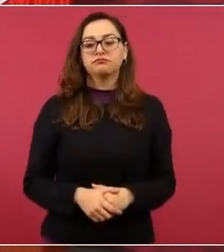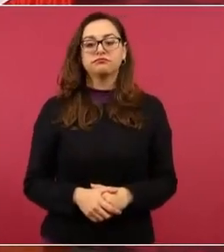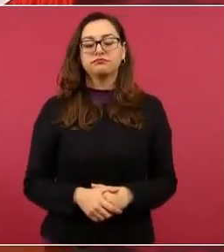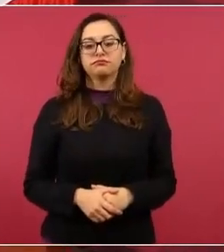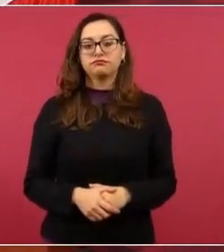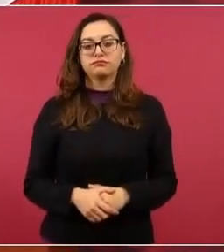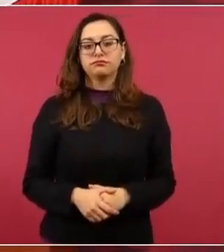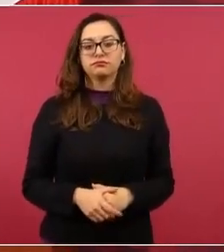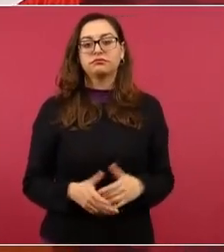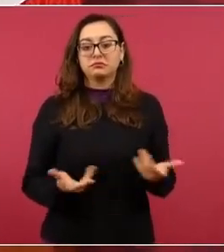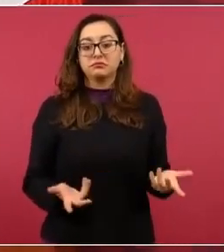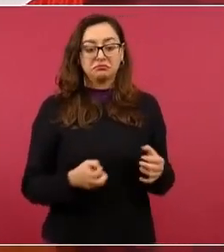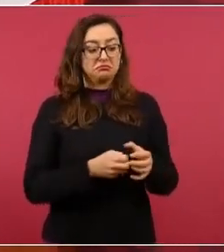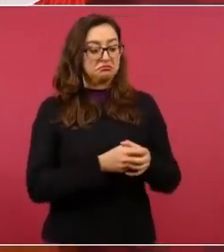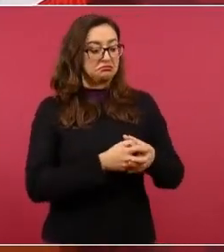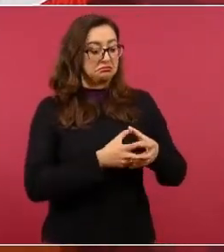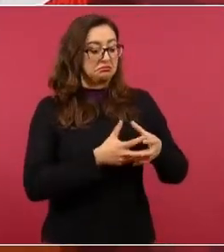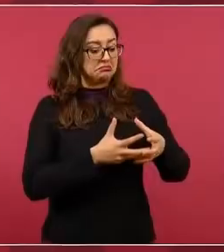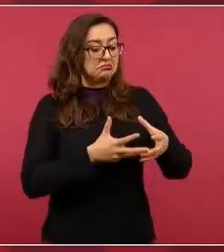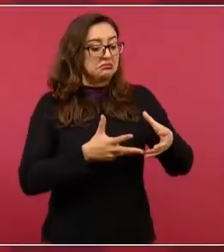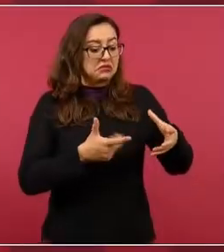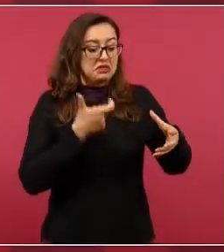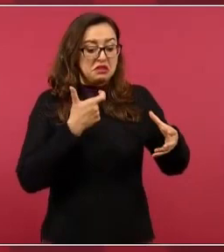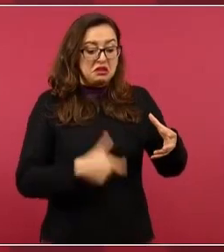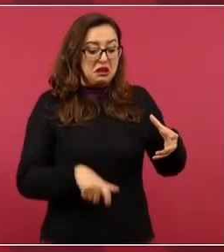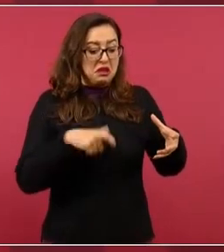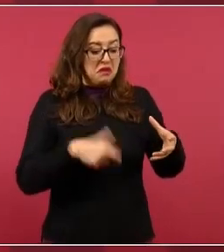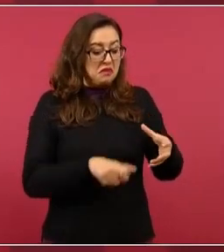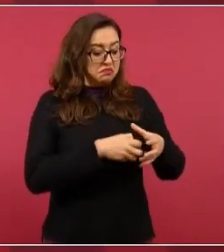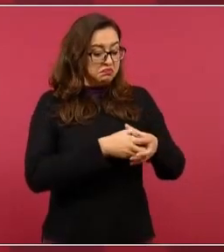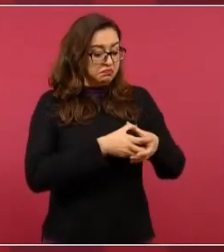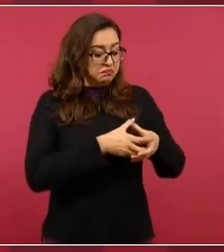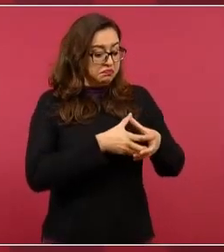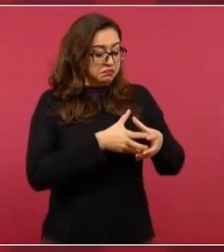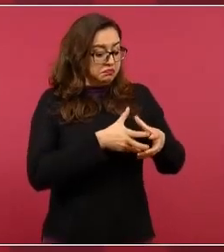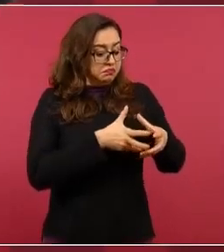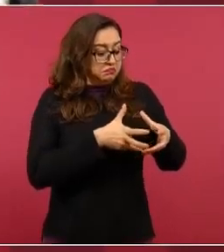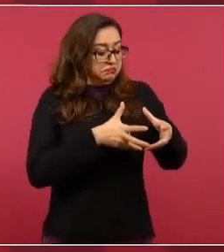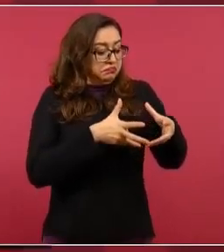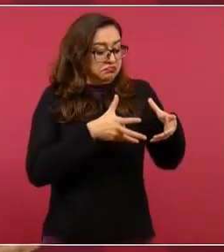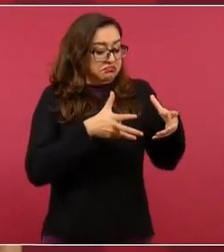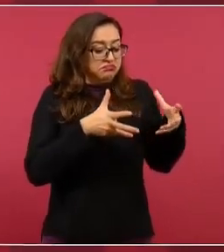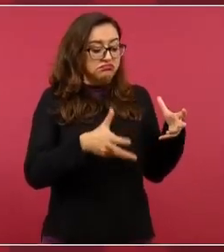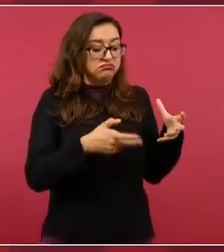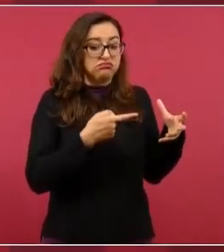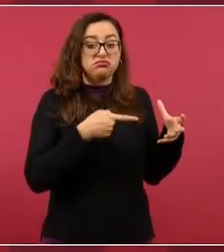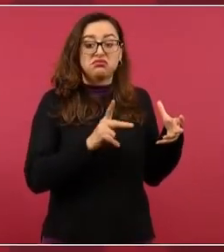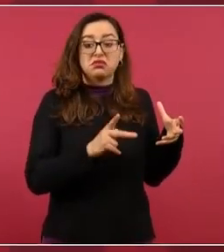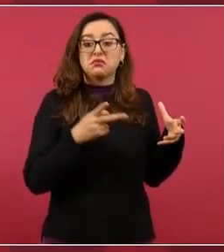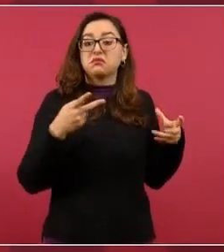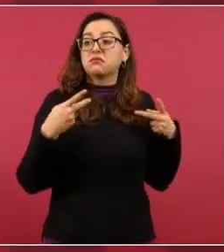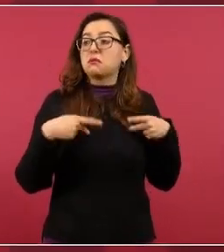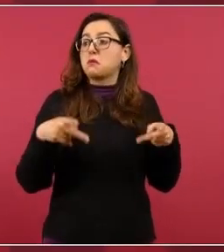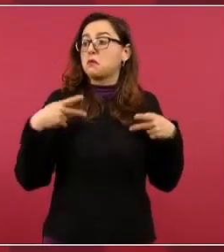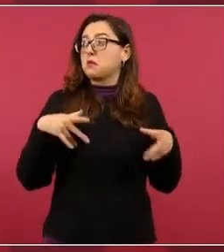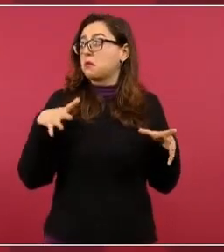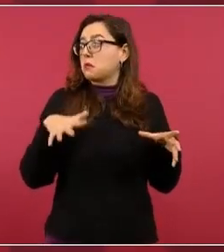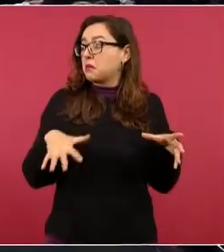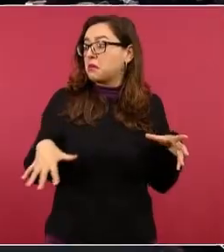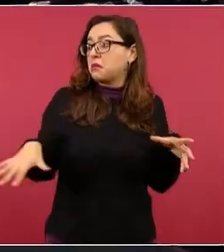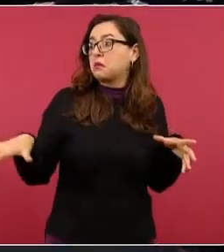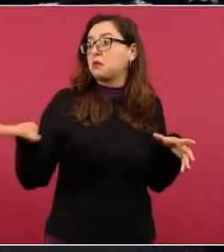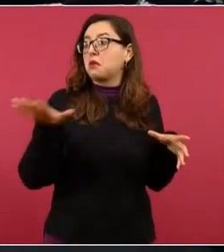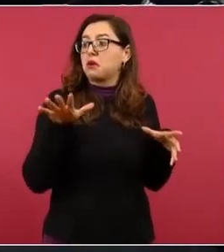porque puede haber crecimiento económico, pero que llega a pocas